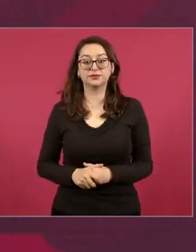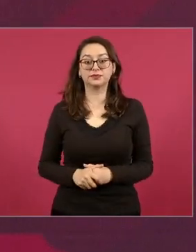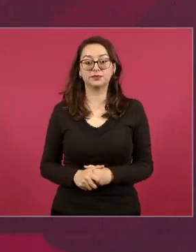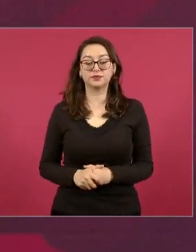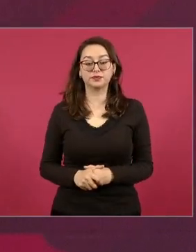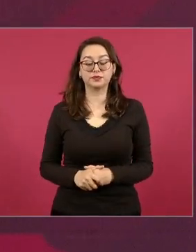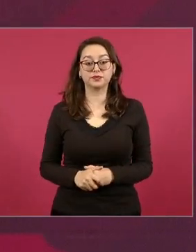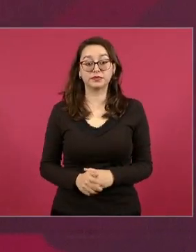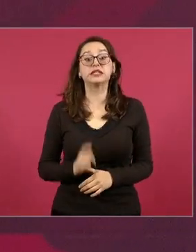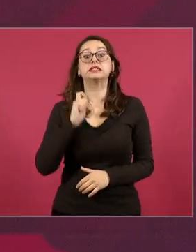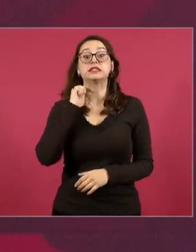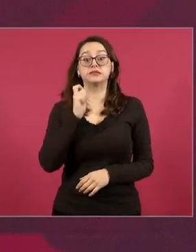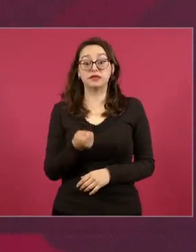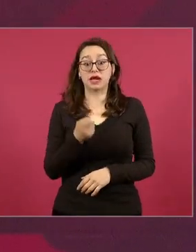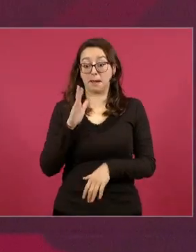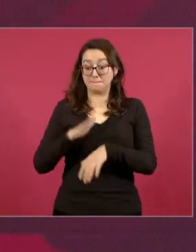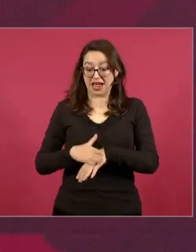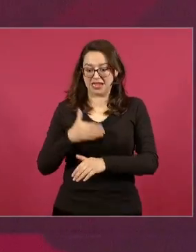avance